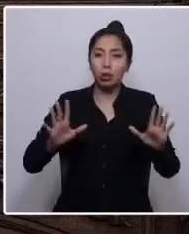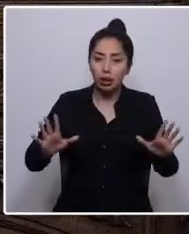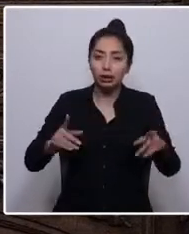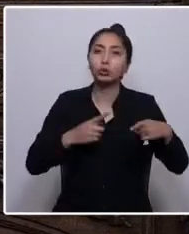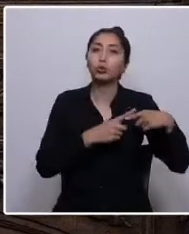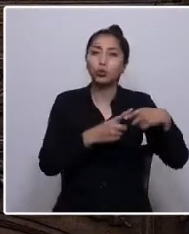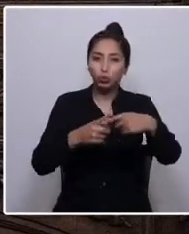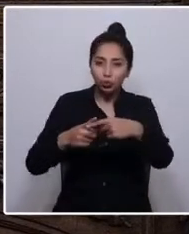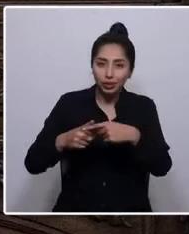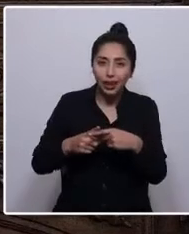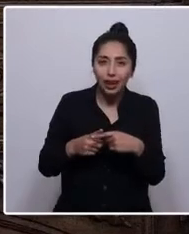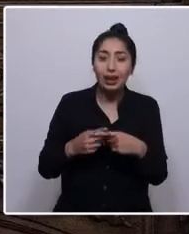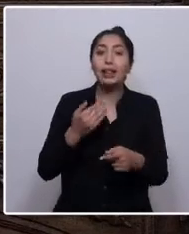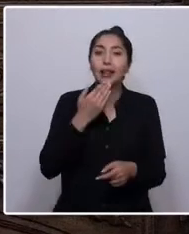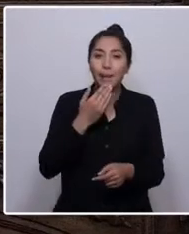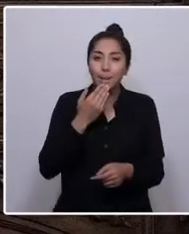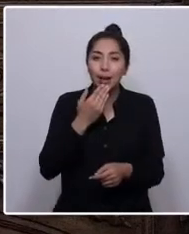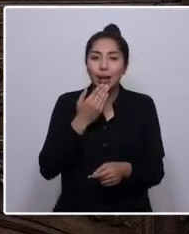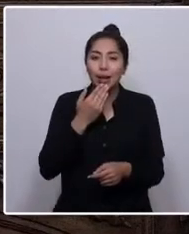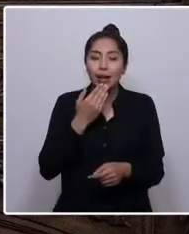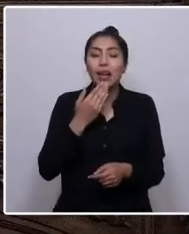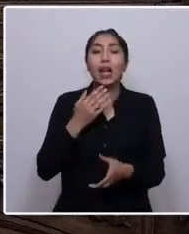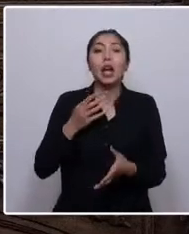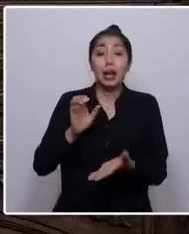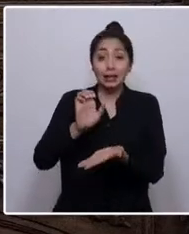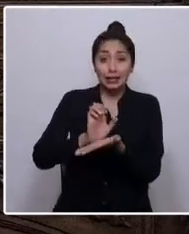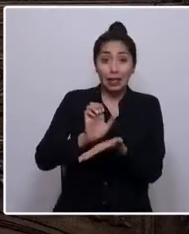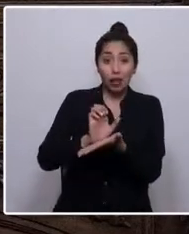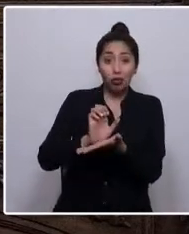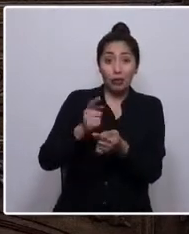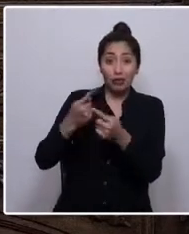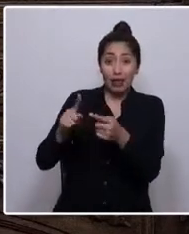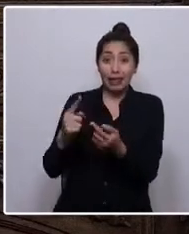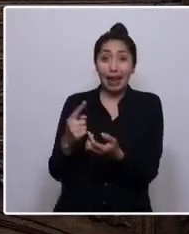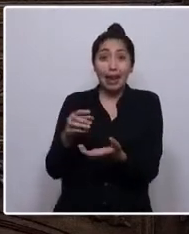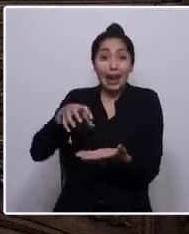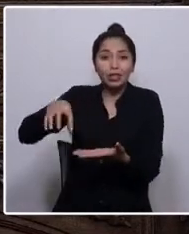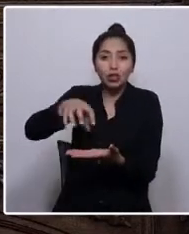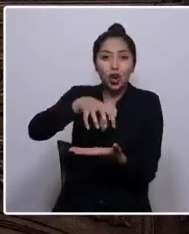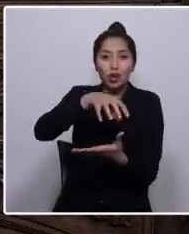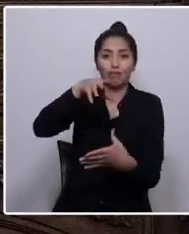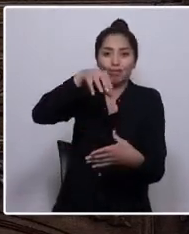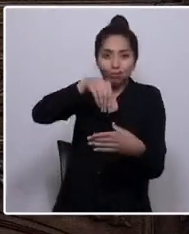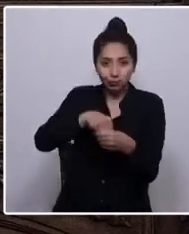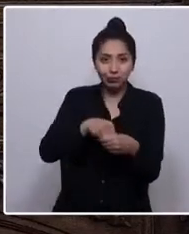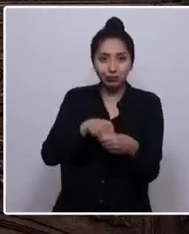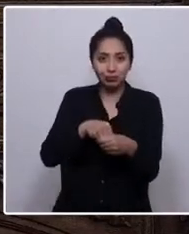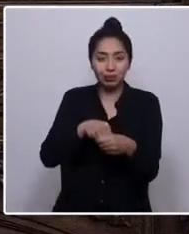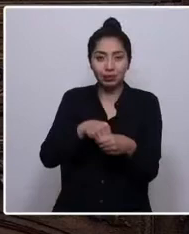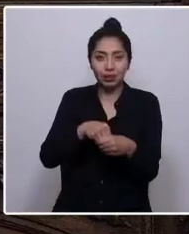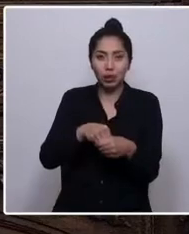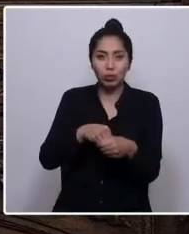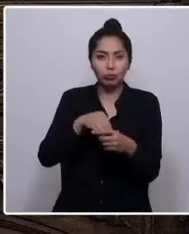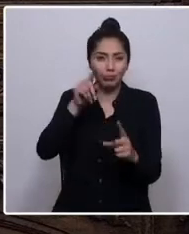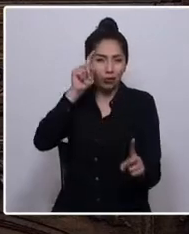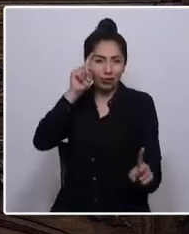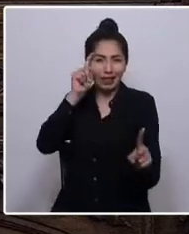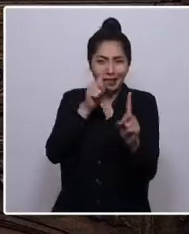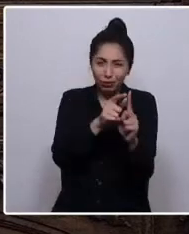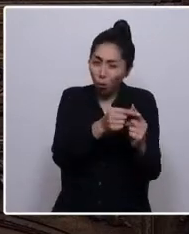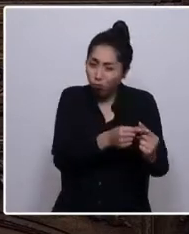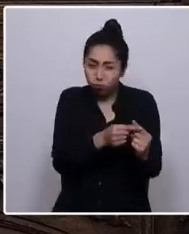y plurinacional, cuya piedra angular sean los derechos